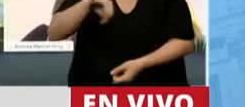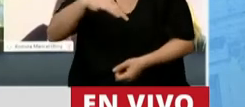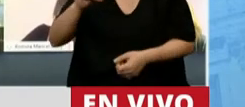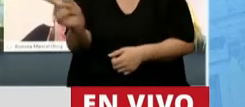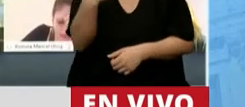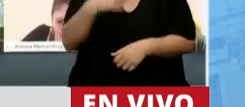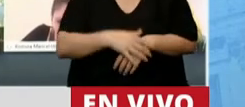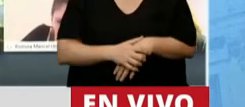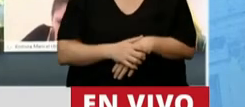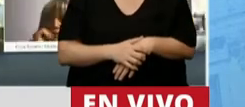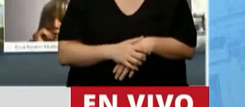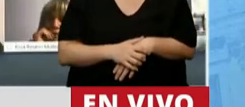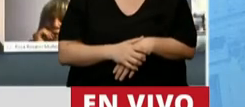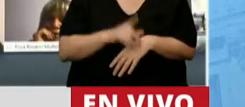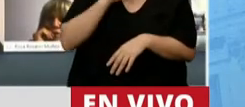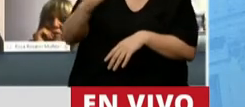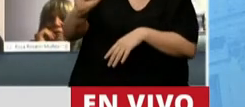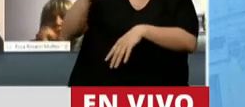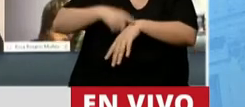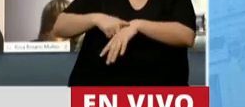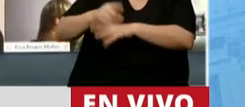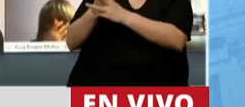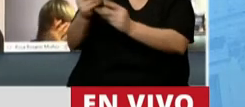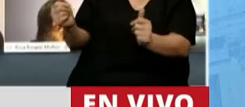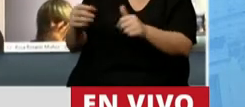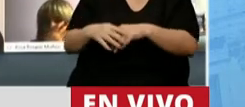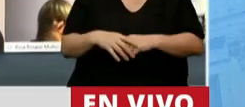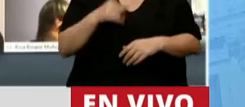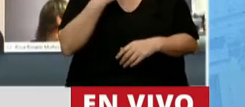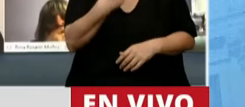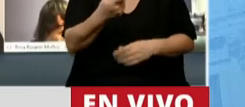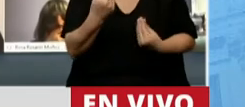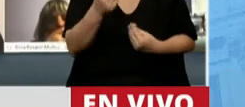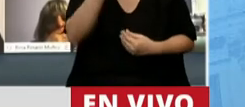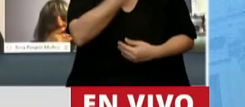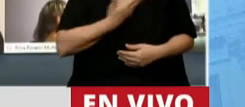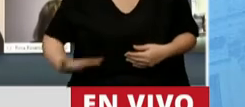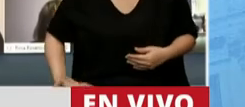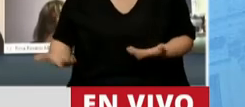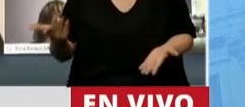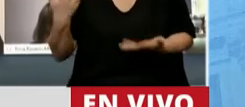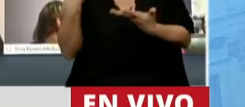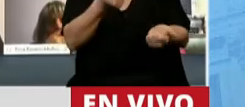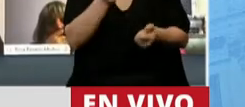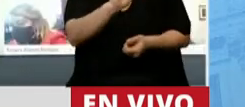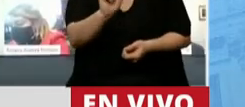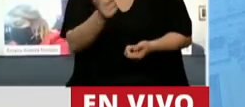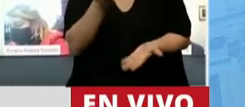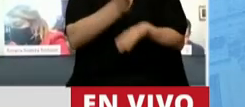tremendos. No defiende el gobierno los derechos humanos.